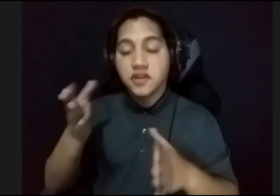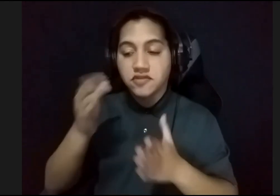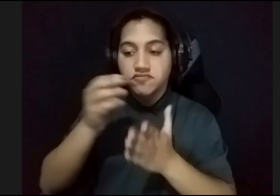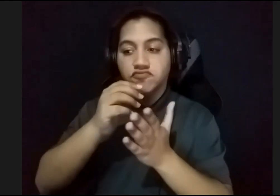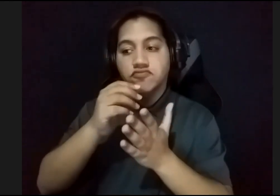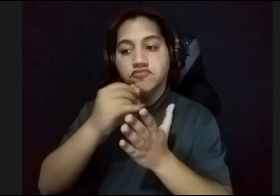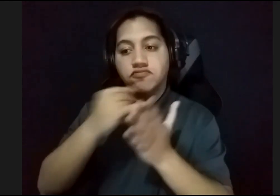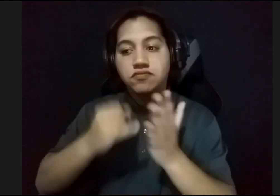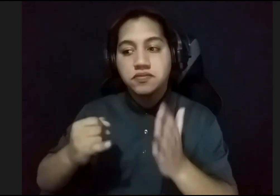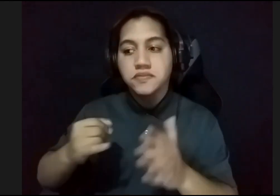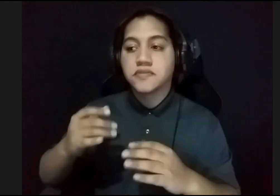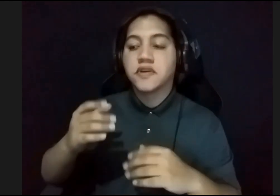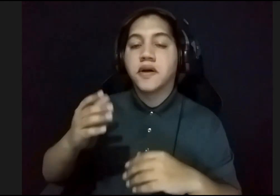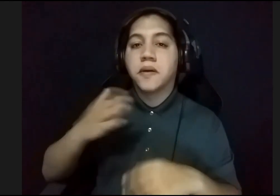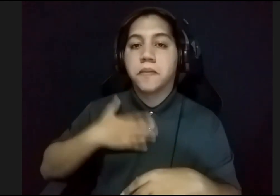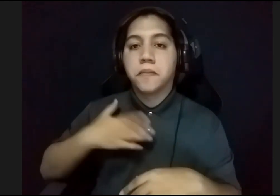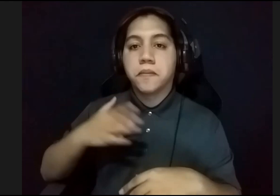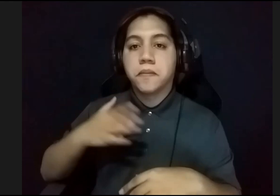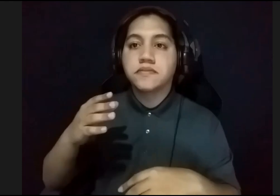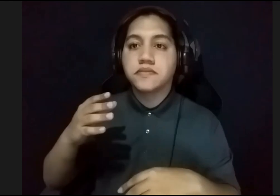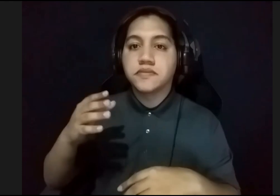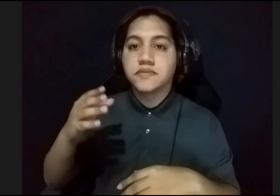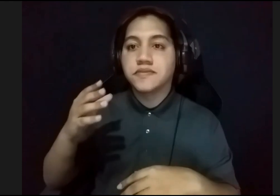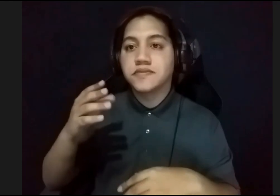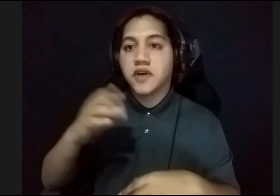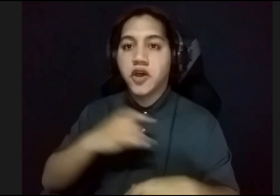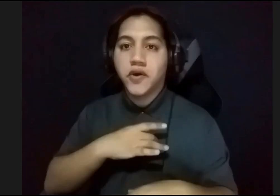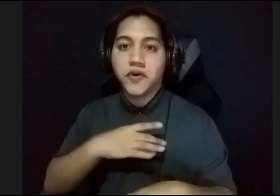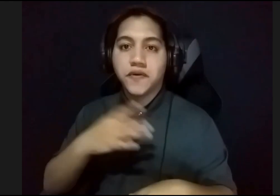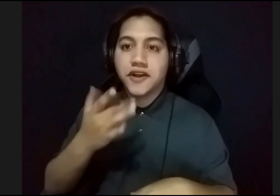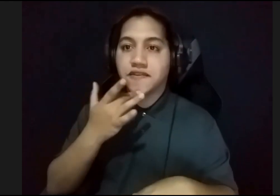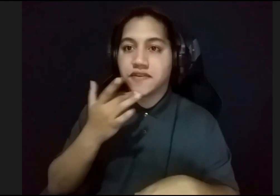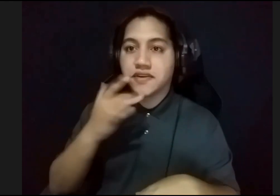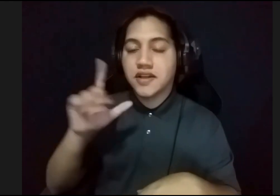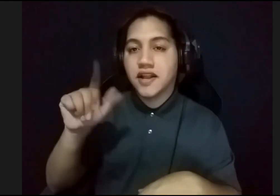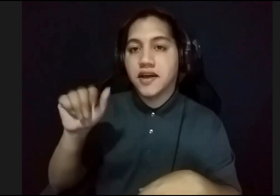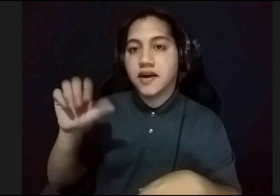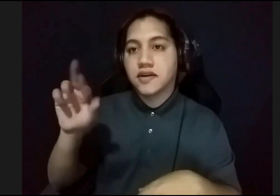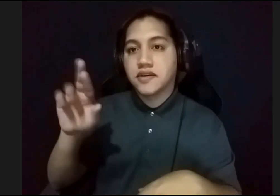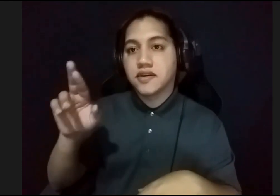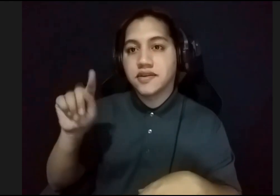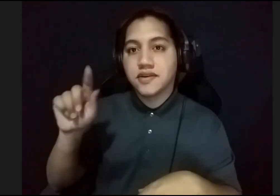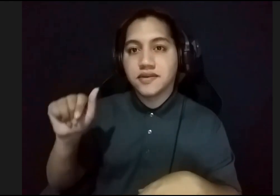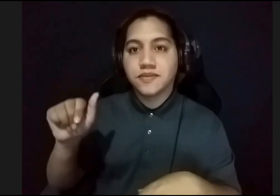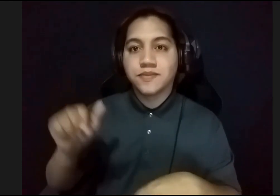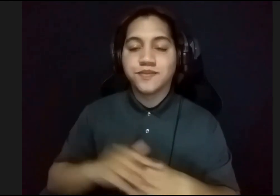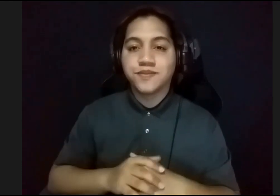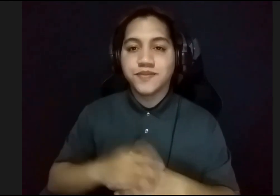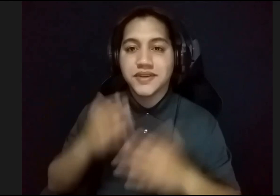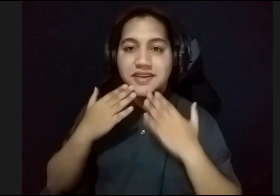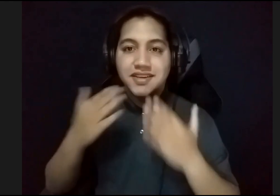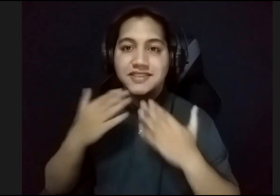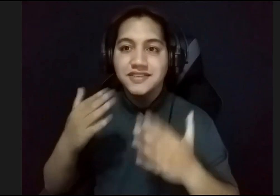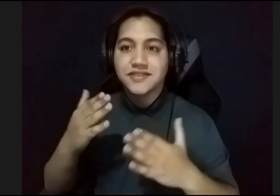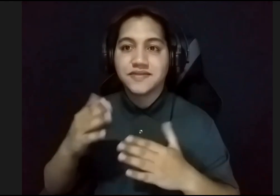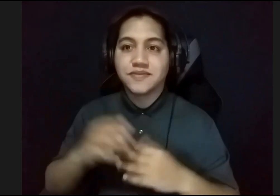una de mis novelas favoritas, La carreta. Qué bueno, gracias. Gracias. Realmente